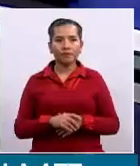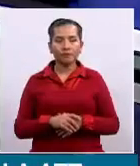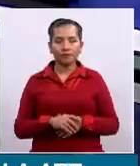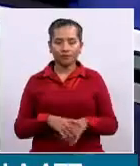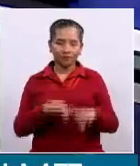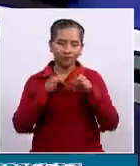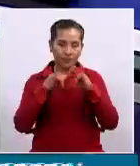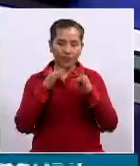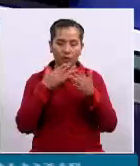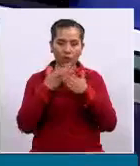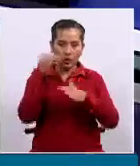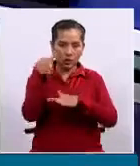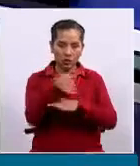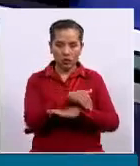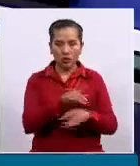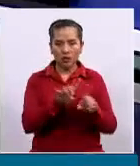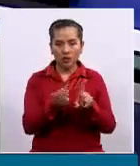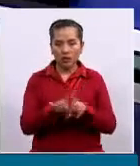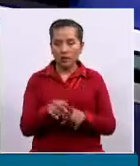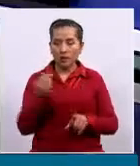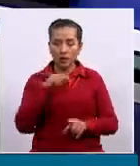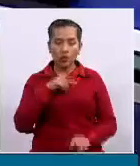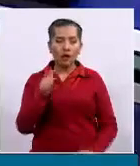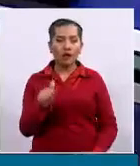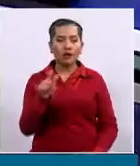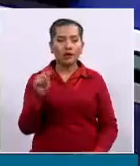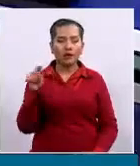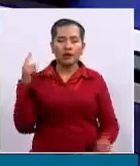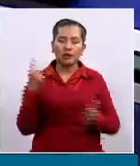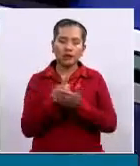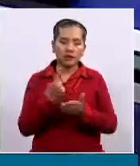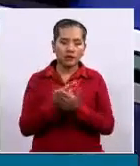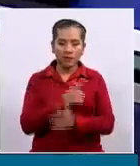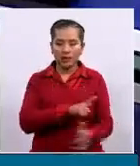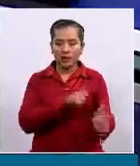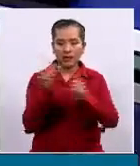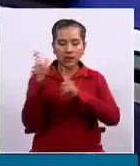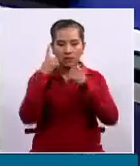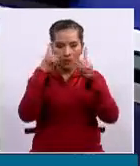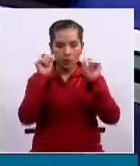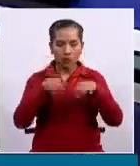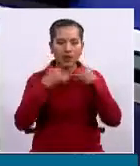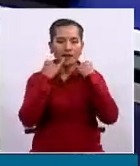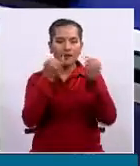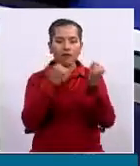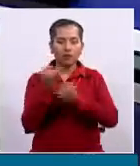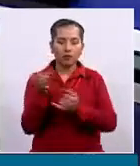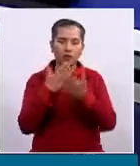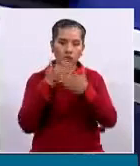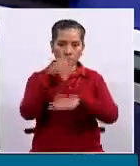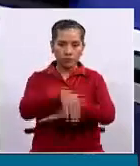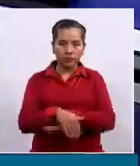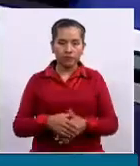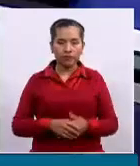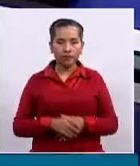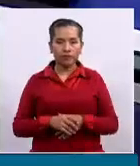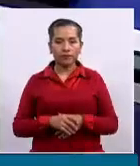Bueno, muchísimas gracias a ustedes y, bueno, nosotros como ATT siempre dispuestos para poder informar a la población. Muy buenas noches.